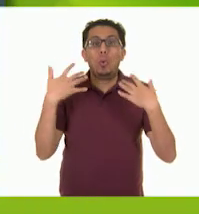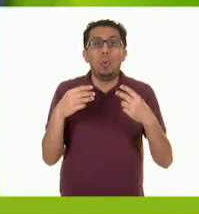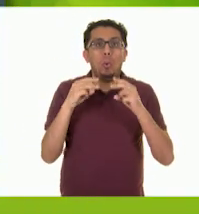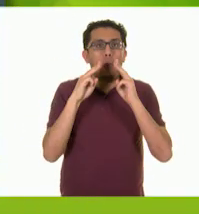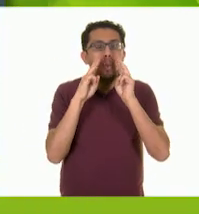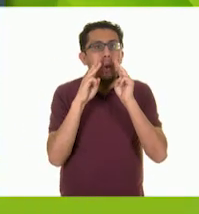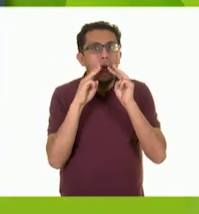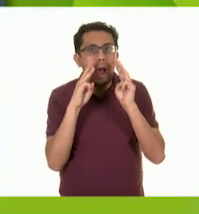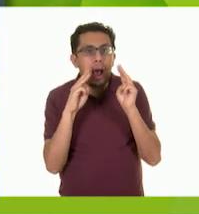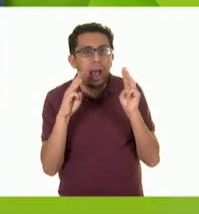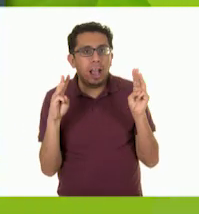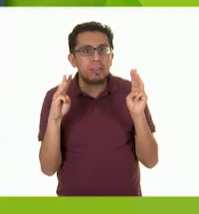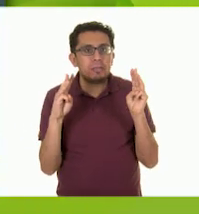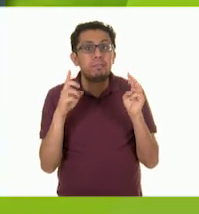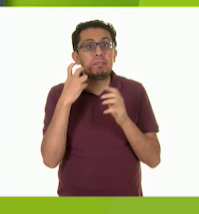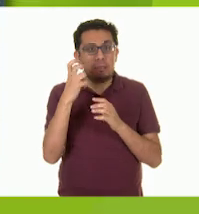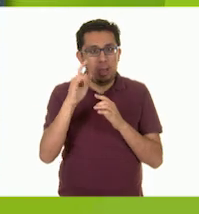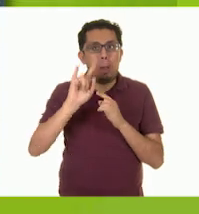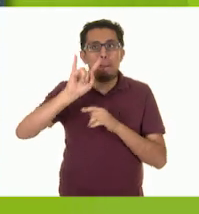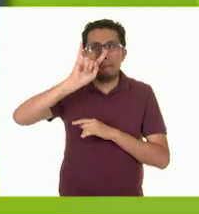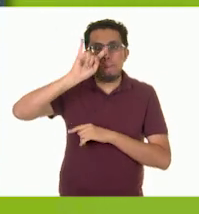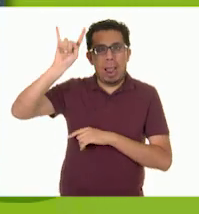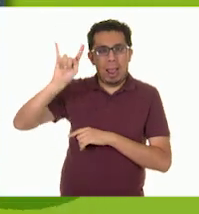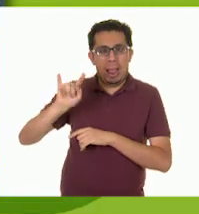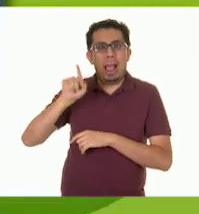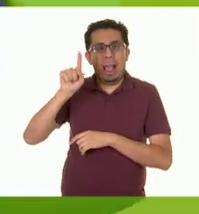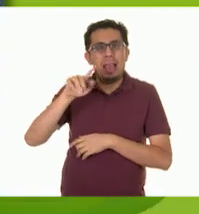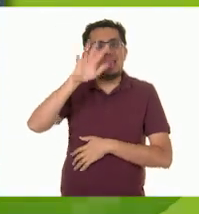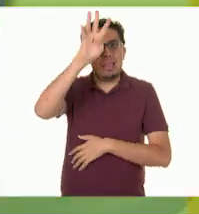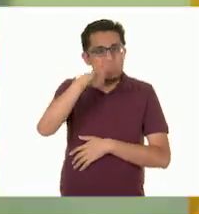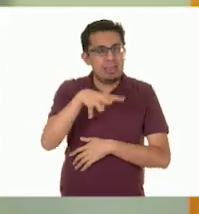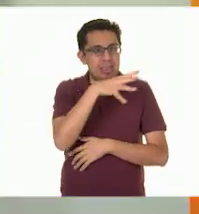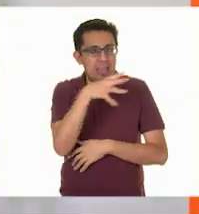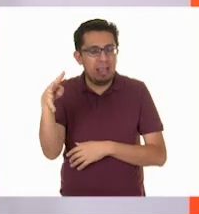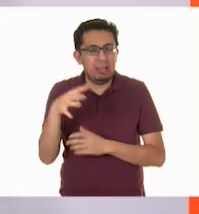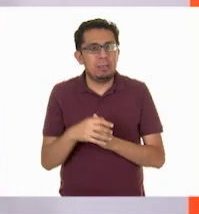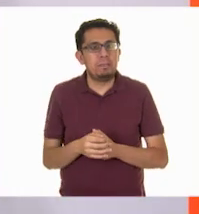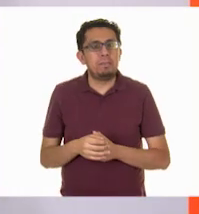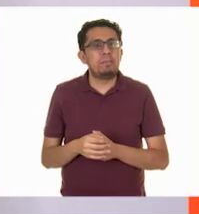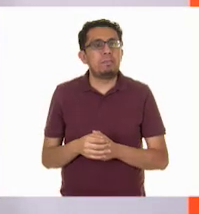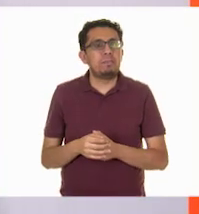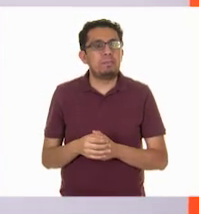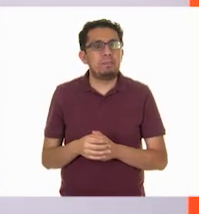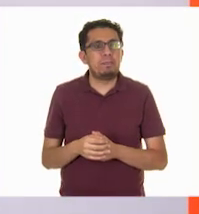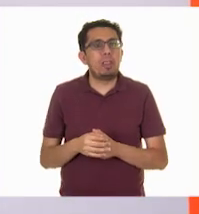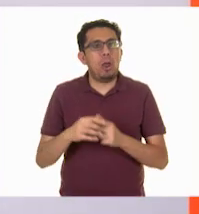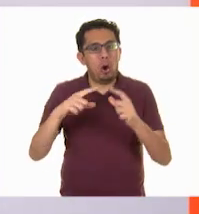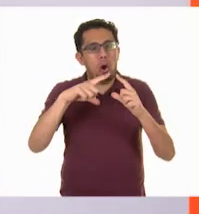Y las vamos a pegar en nuestra tabla. ¡Sí! Hojas del mandarino.